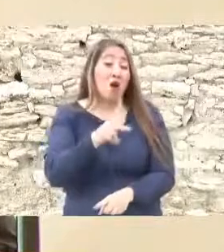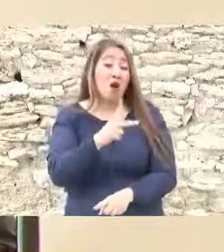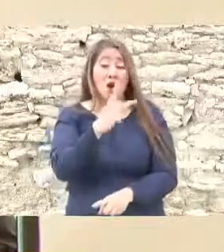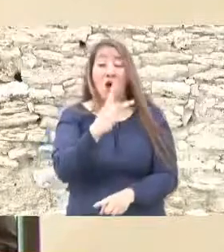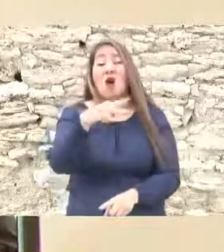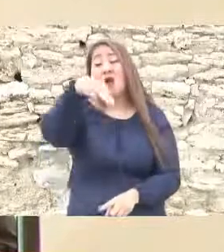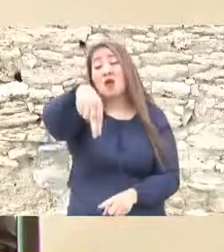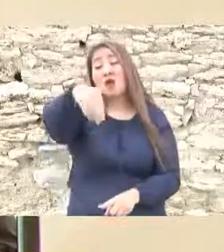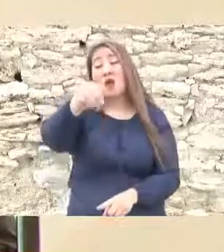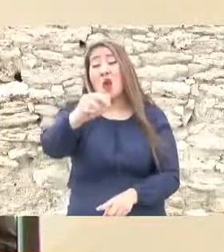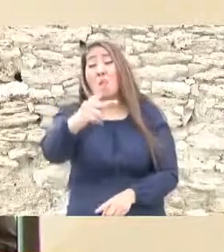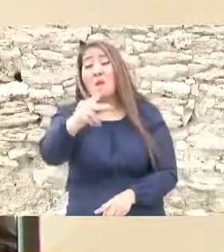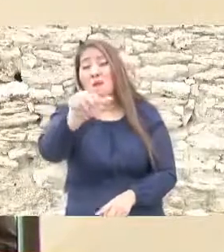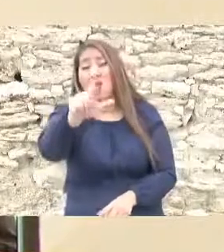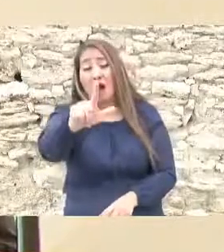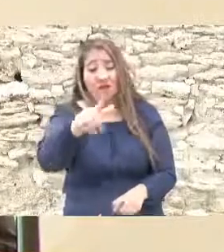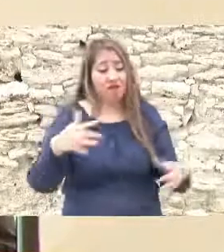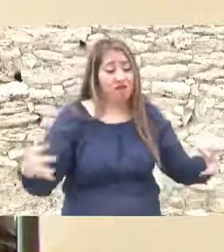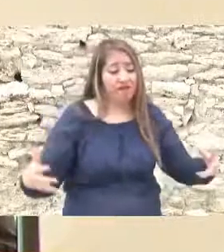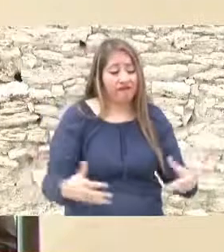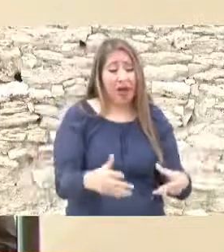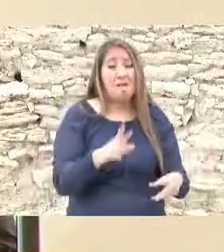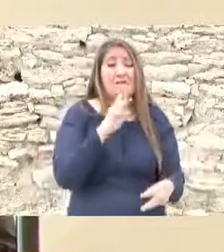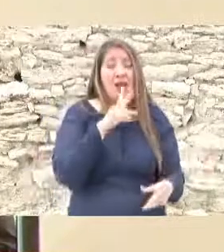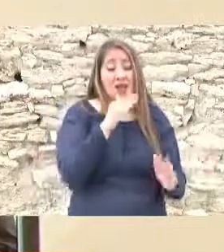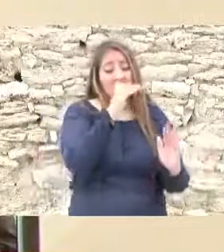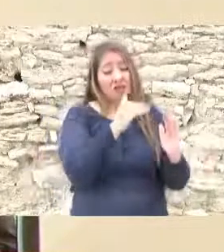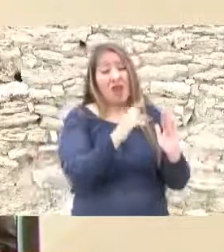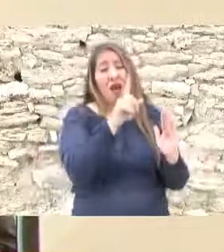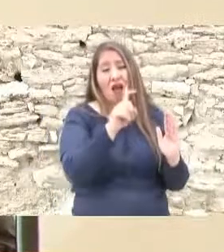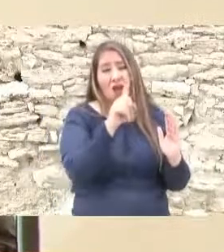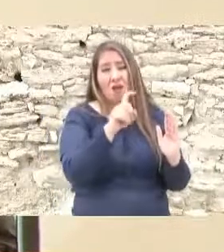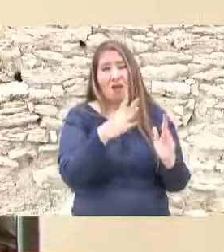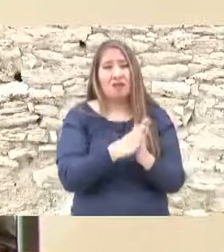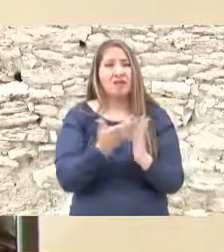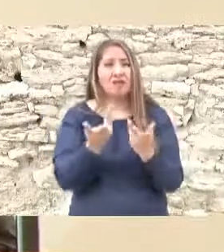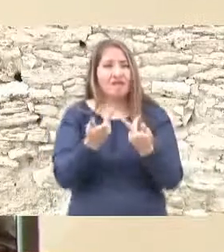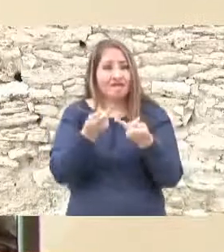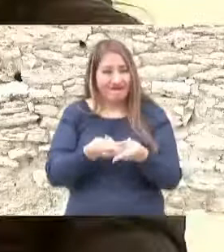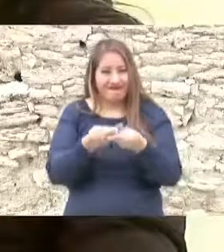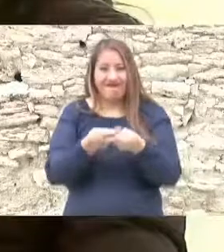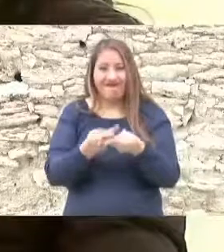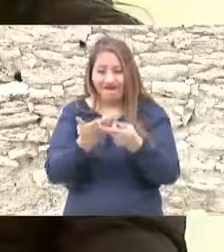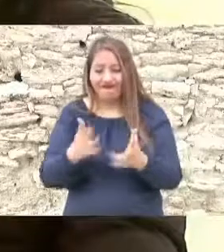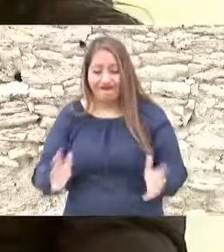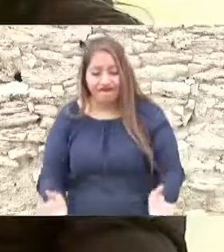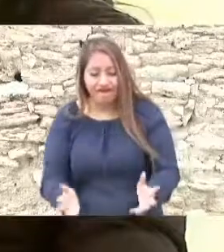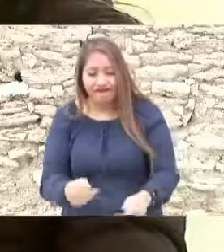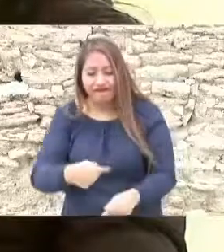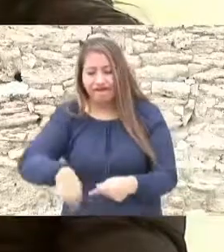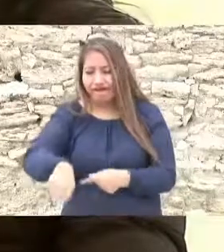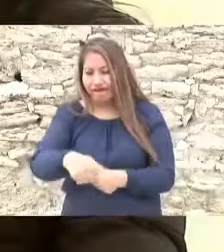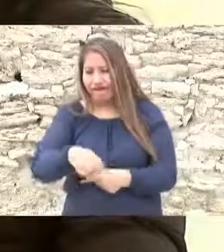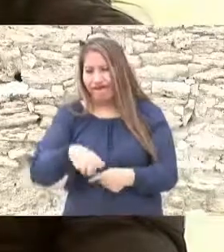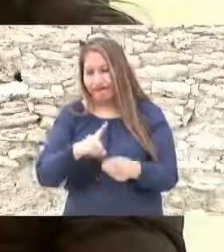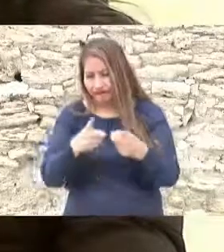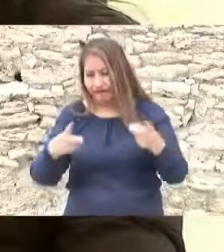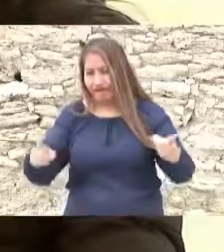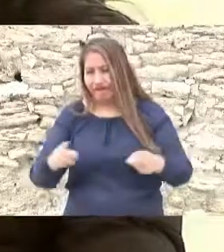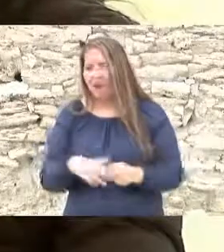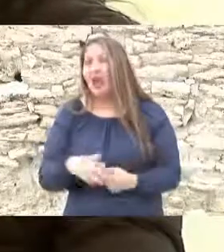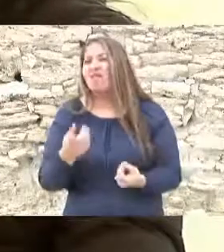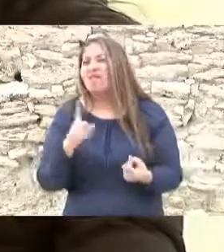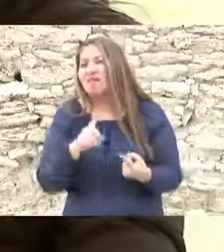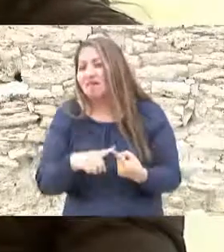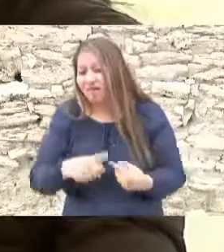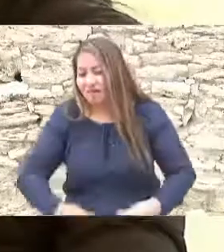conservación ecológica y las necesidades agrícolas desde modelos productivos que favorezcan el desarrollo de